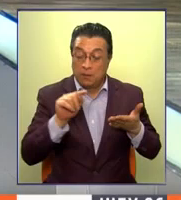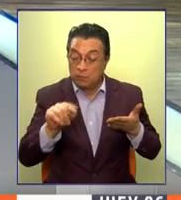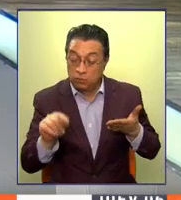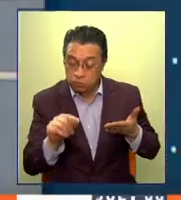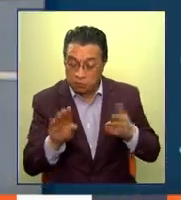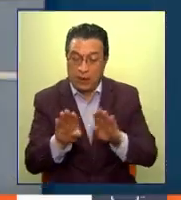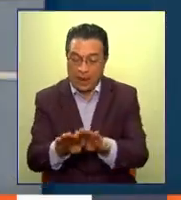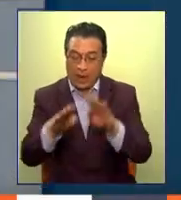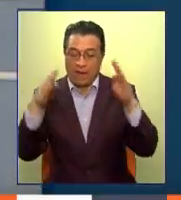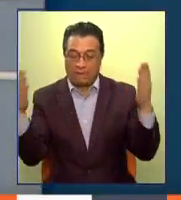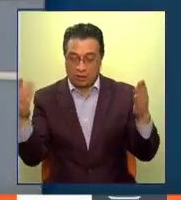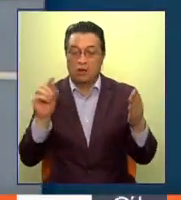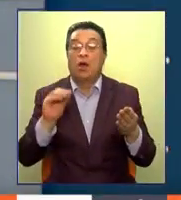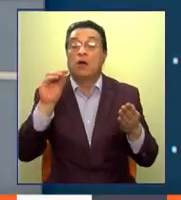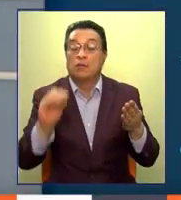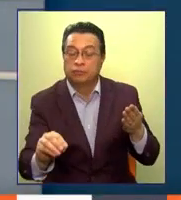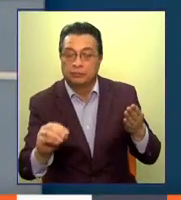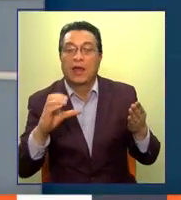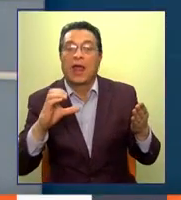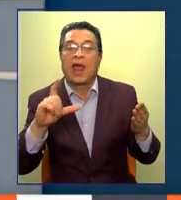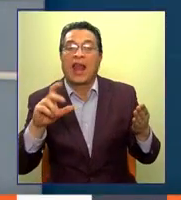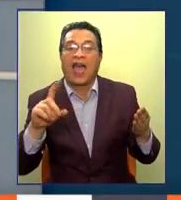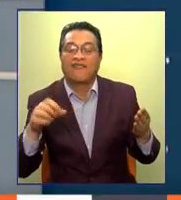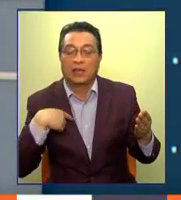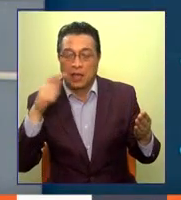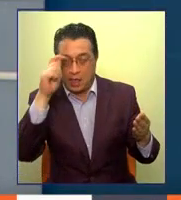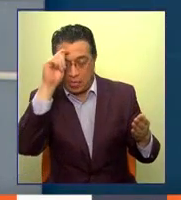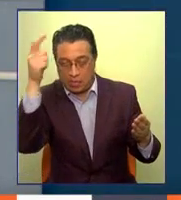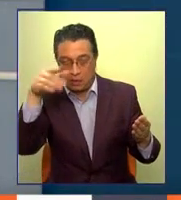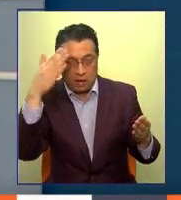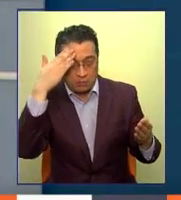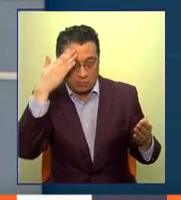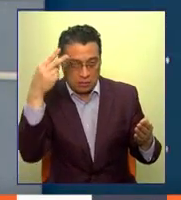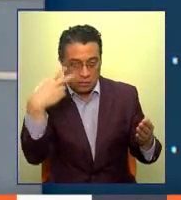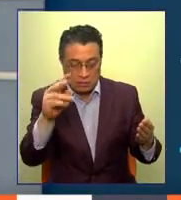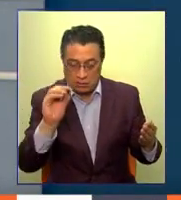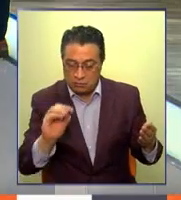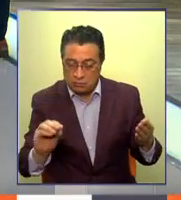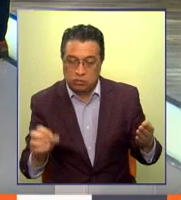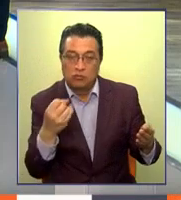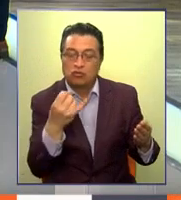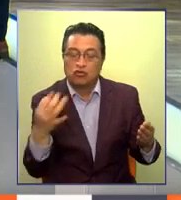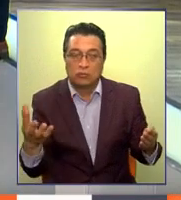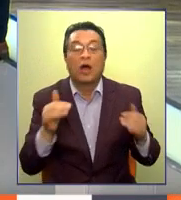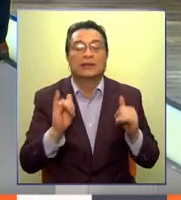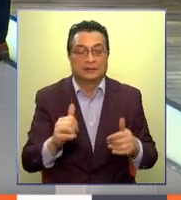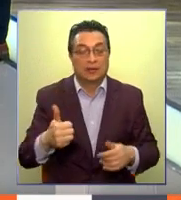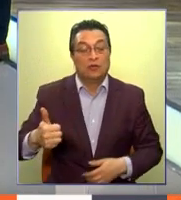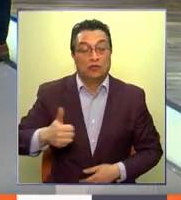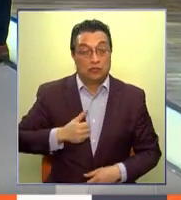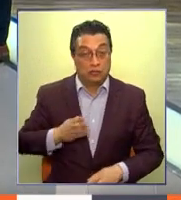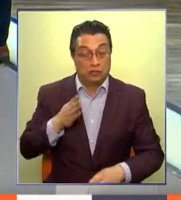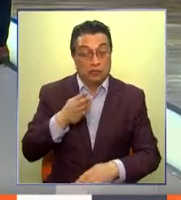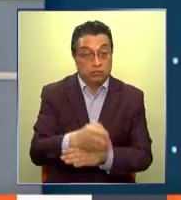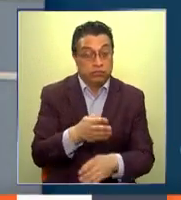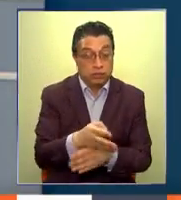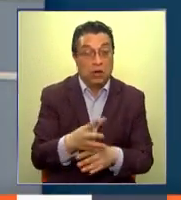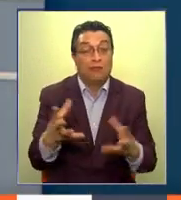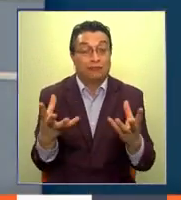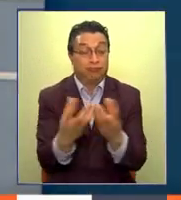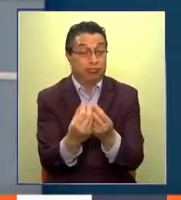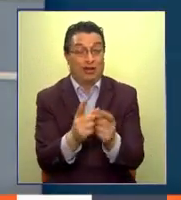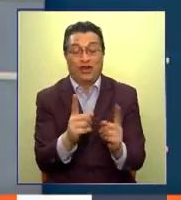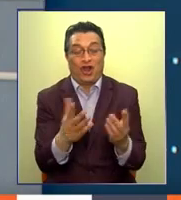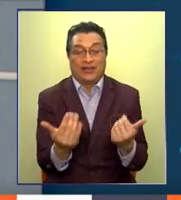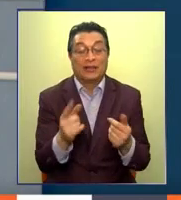definitiva. Ya, entonces clarísimo que vamos reduciendo el grupo de personas que realmente tienen que ir presencialmente a sacar su clave única, pero para algunos